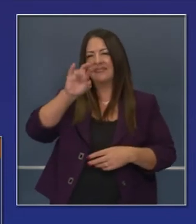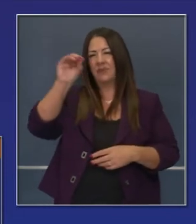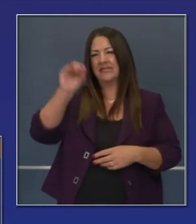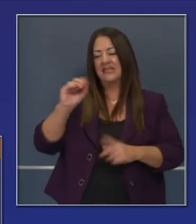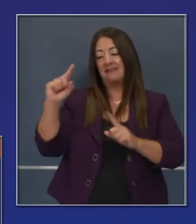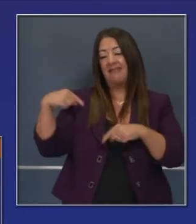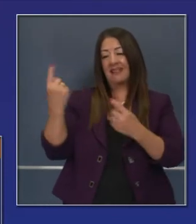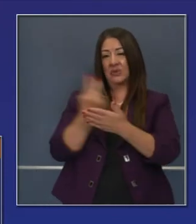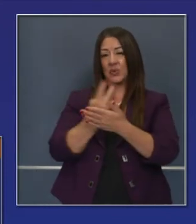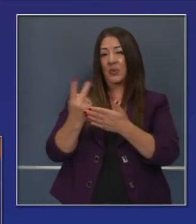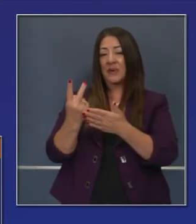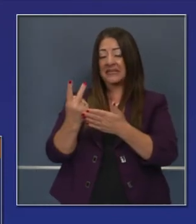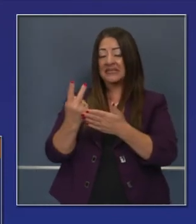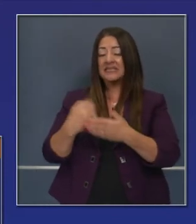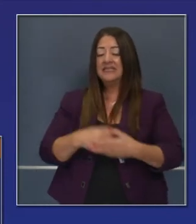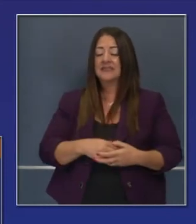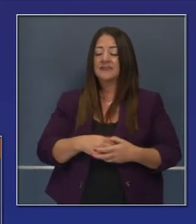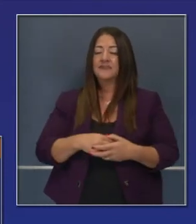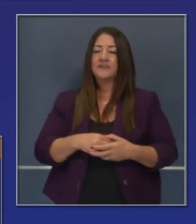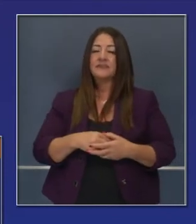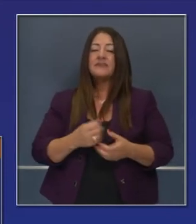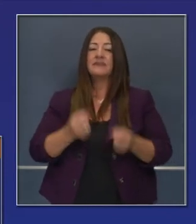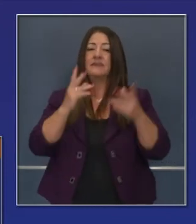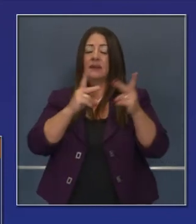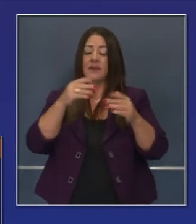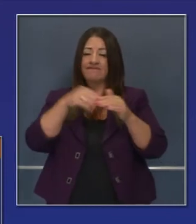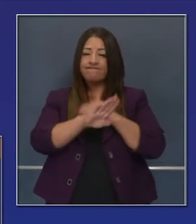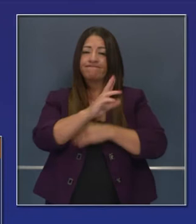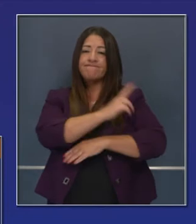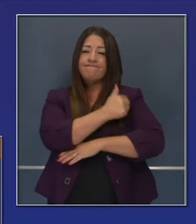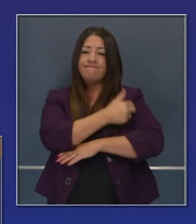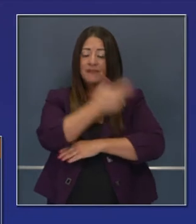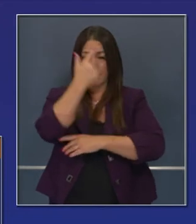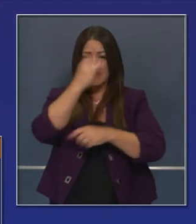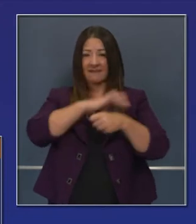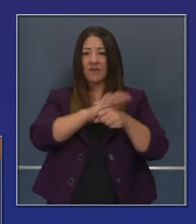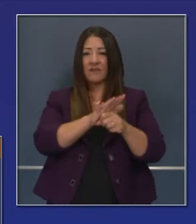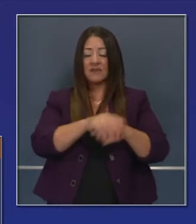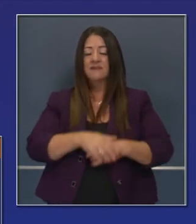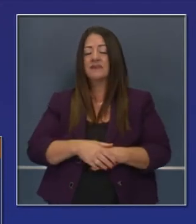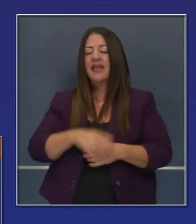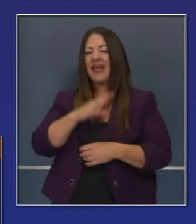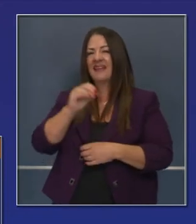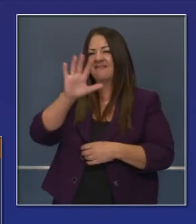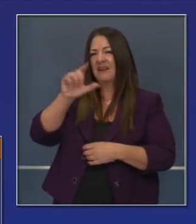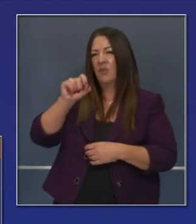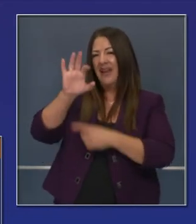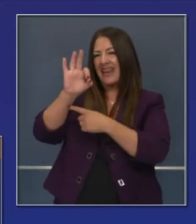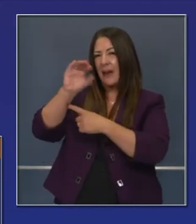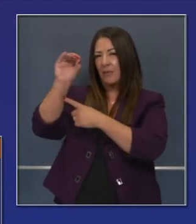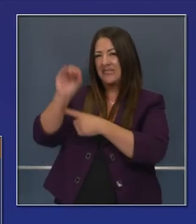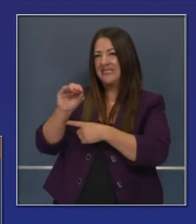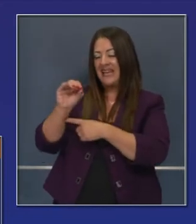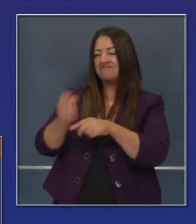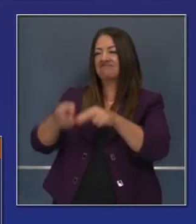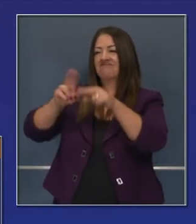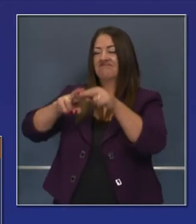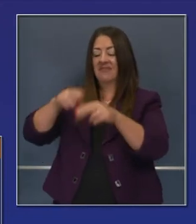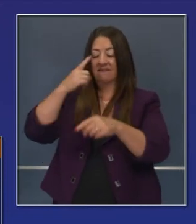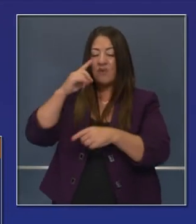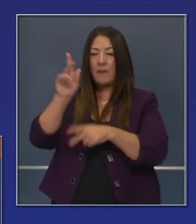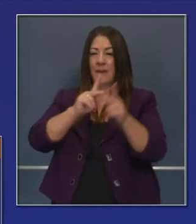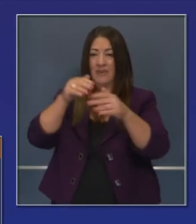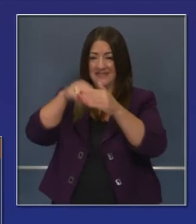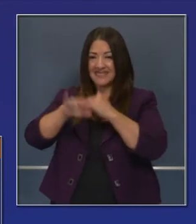intensivos, aumento de 4.7% en los últimos 7 días y también un aumento de 5.9%